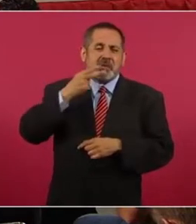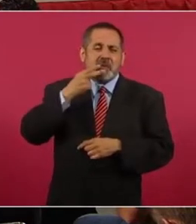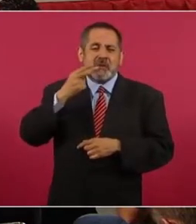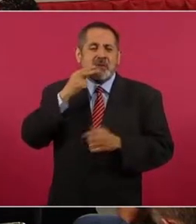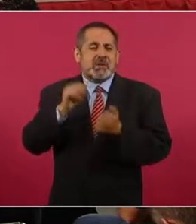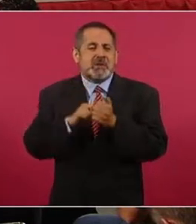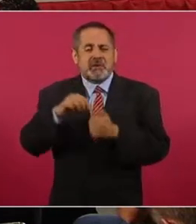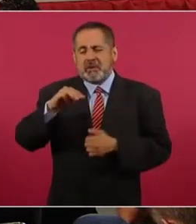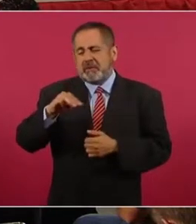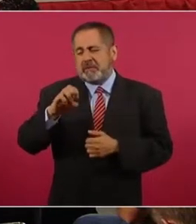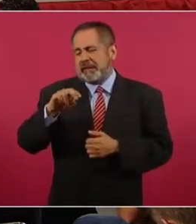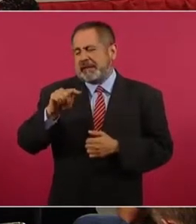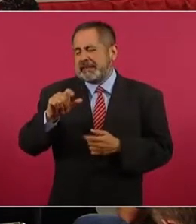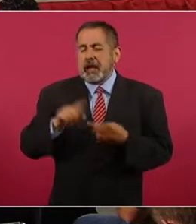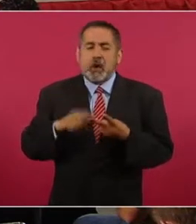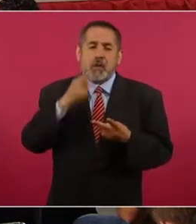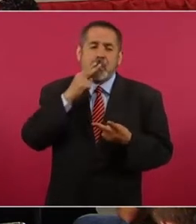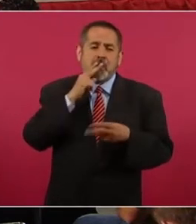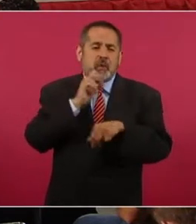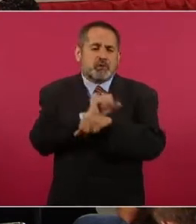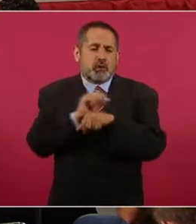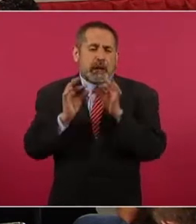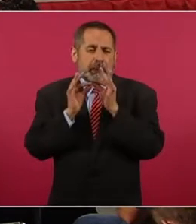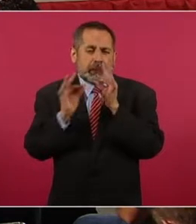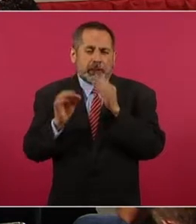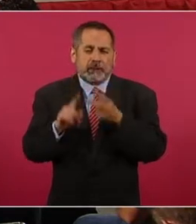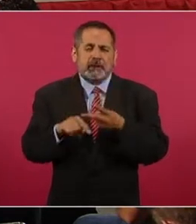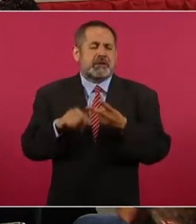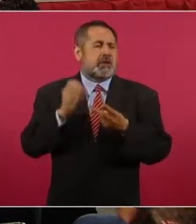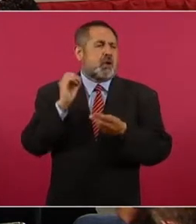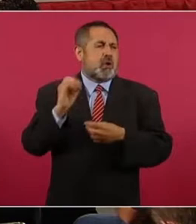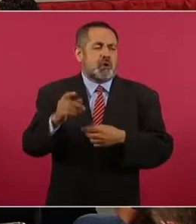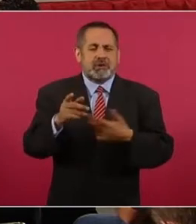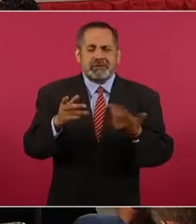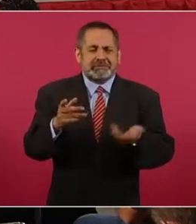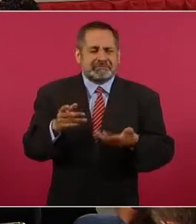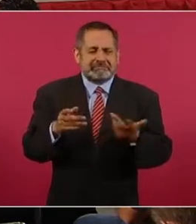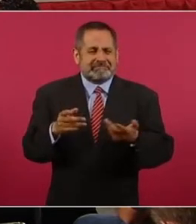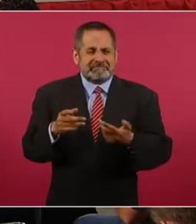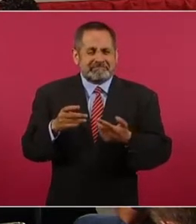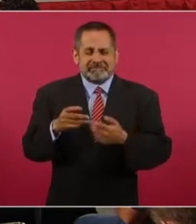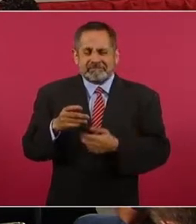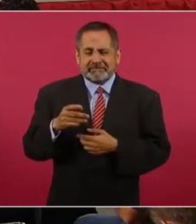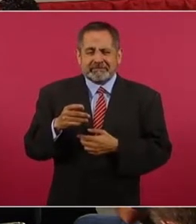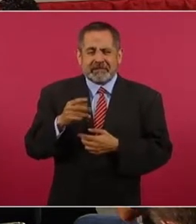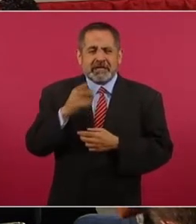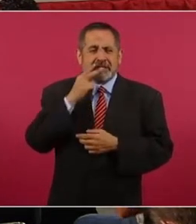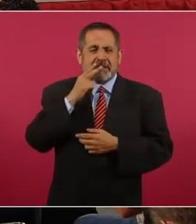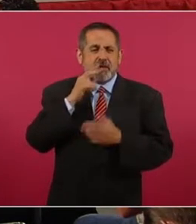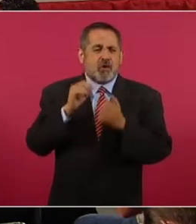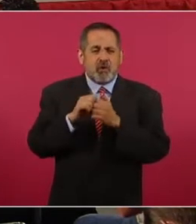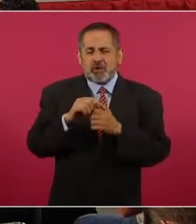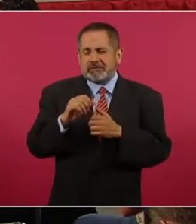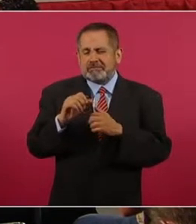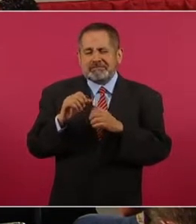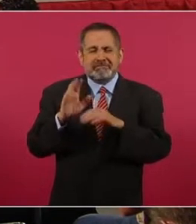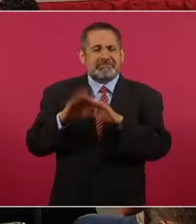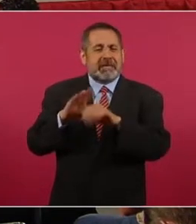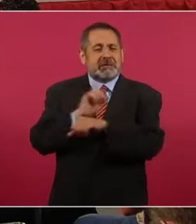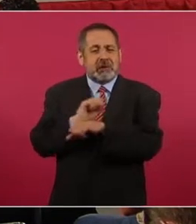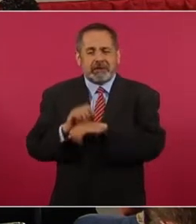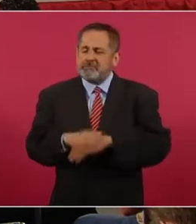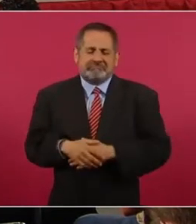ligeros, los cigarrillos aclarados, son productos